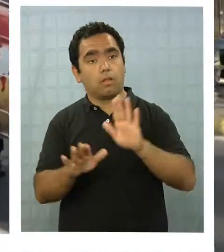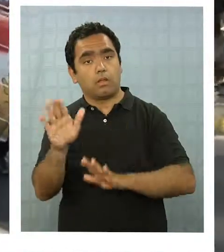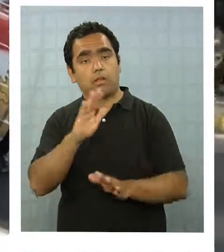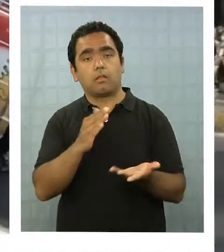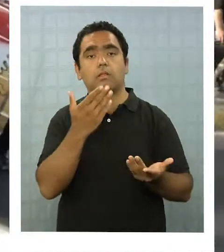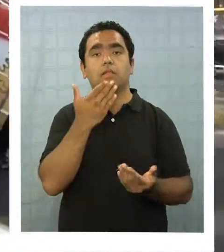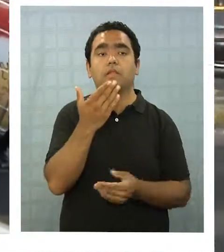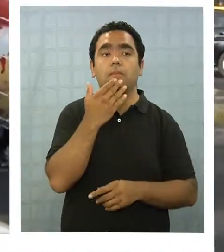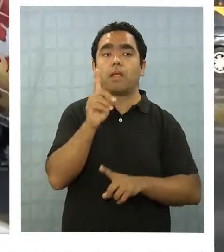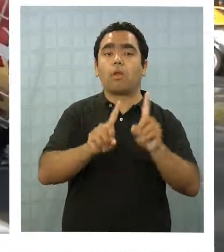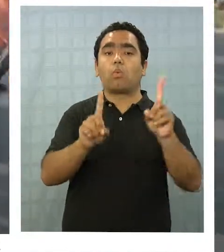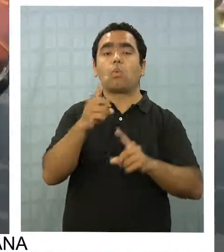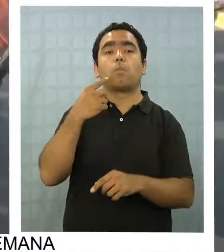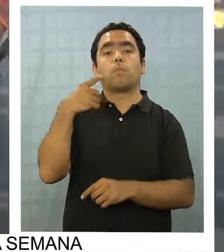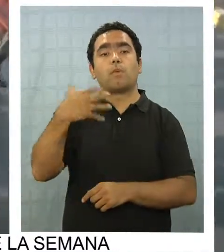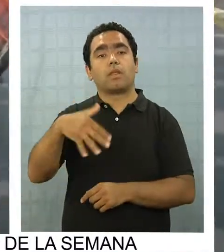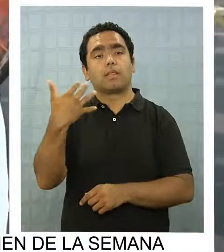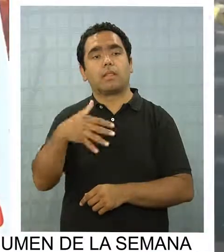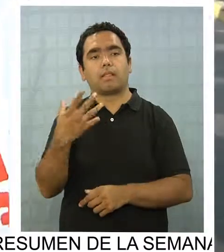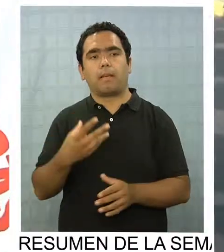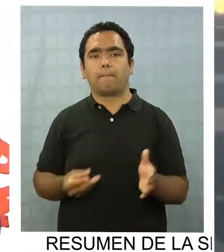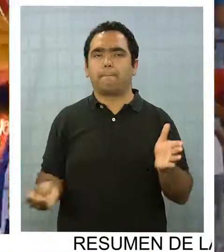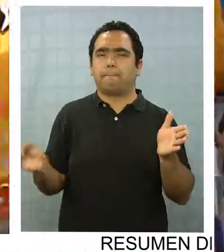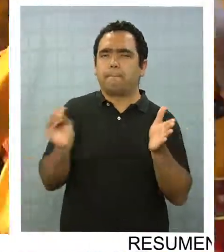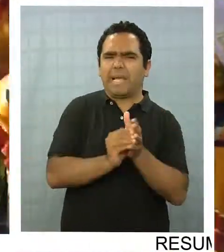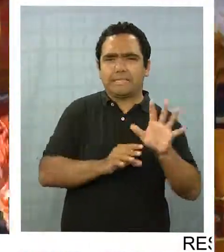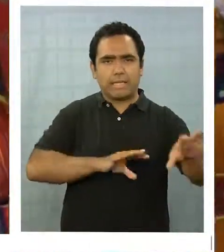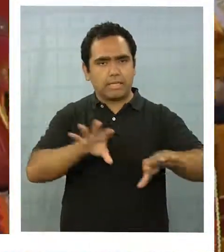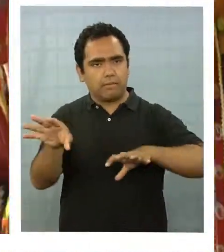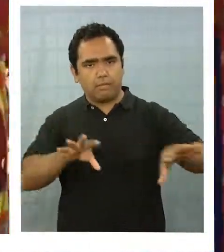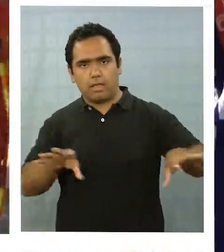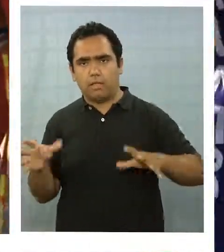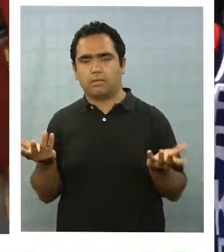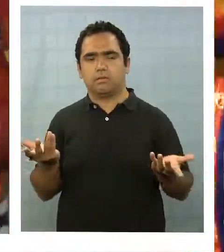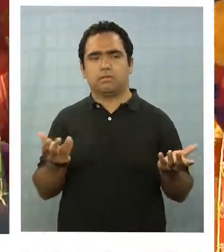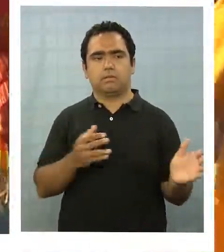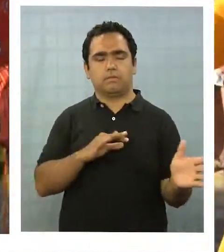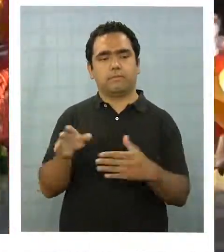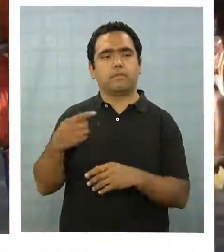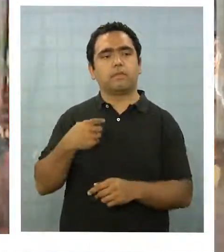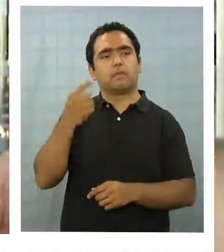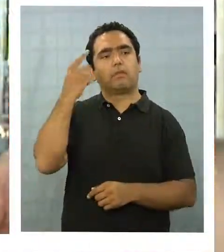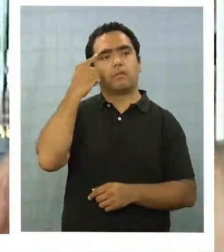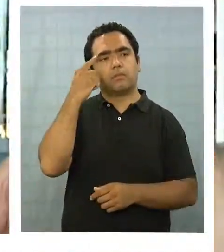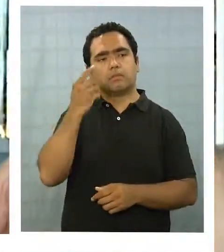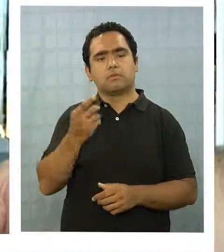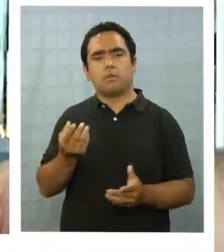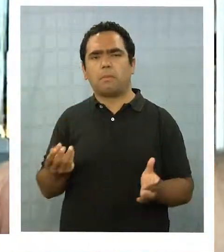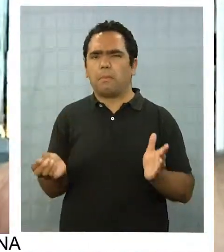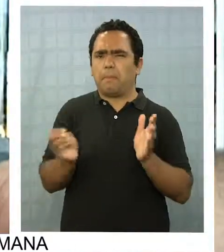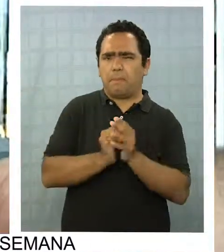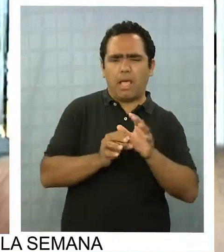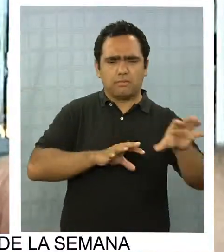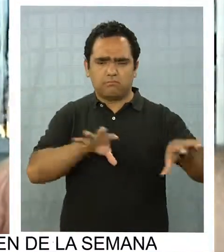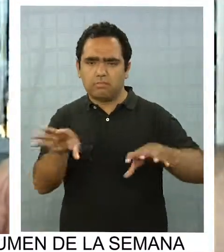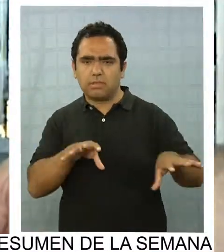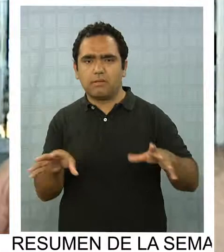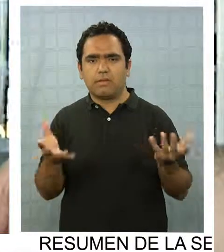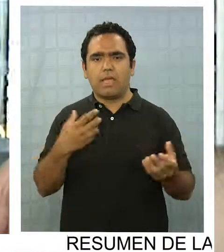para algunos lo importante sería tener más actividades. Hacer más masivos los eventos, más veces al año.